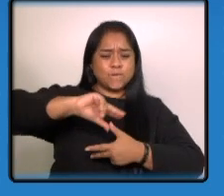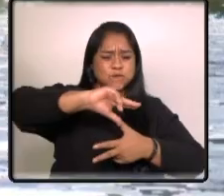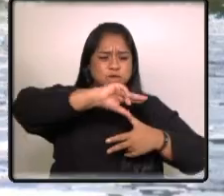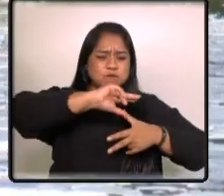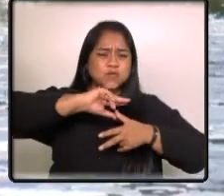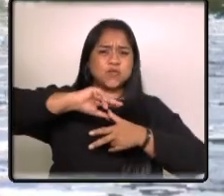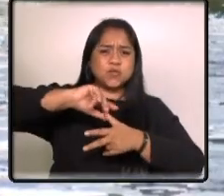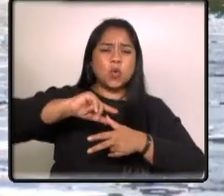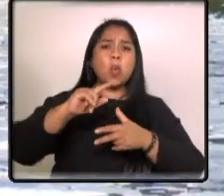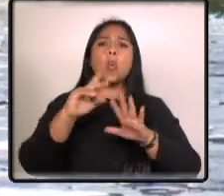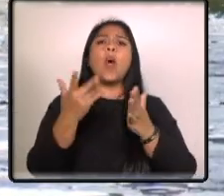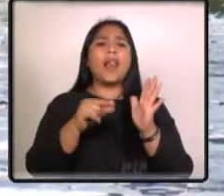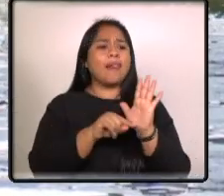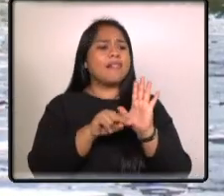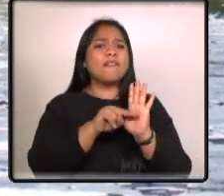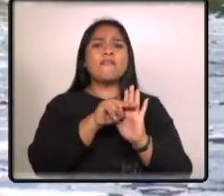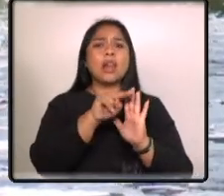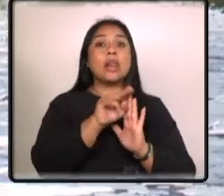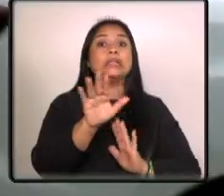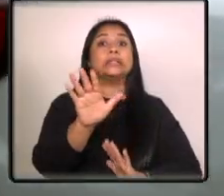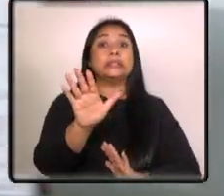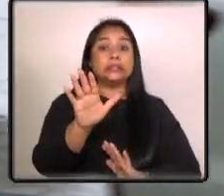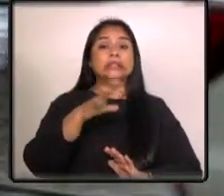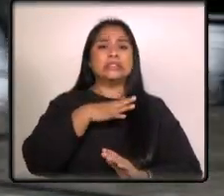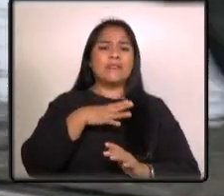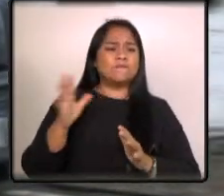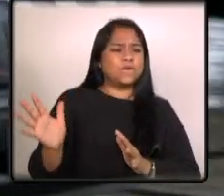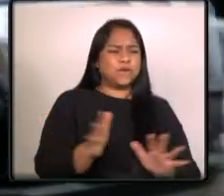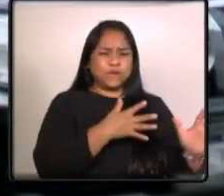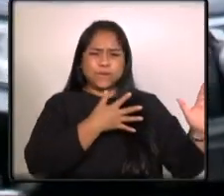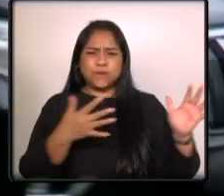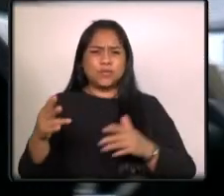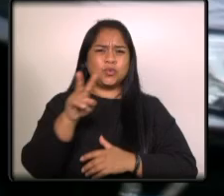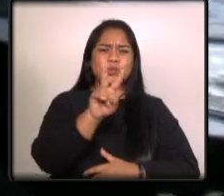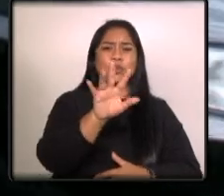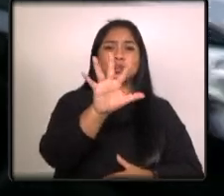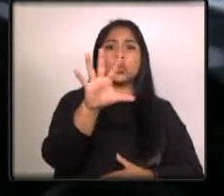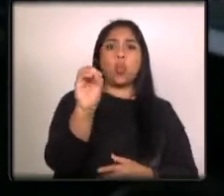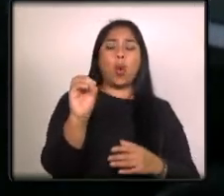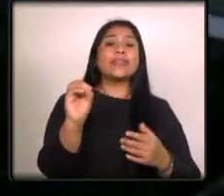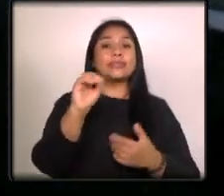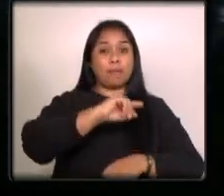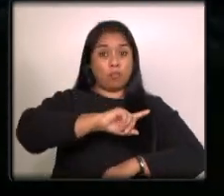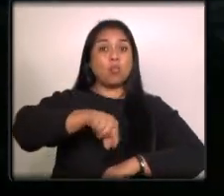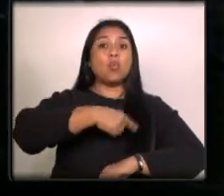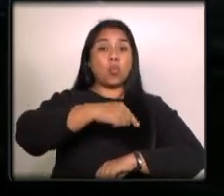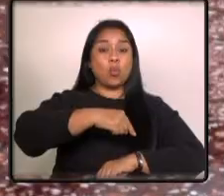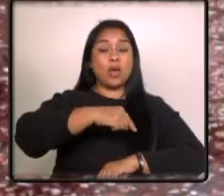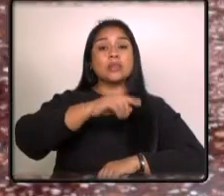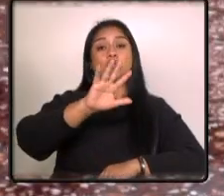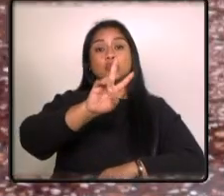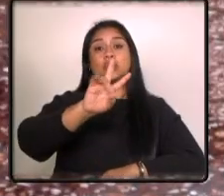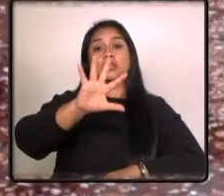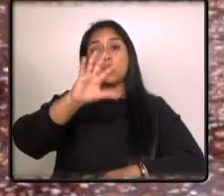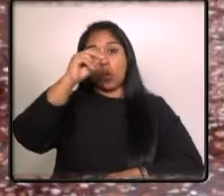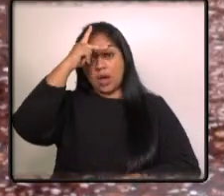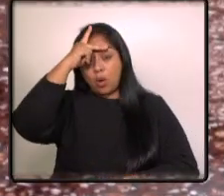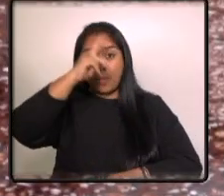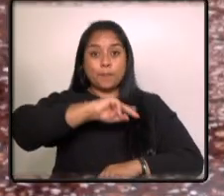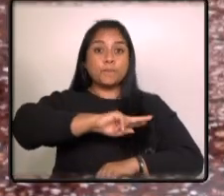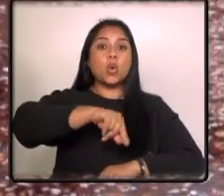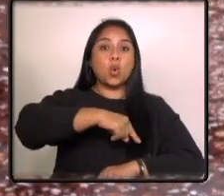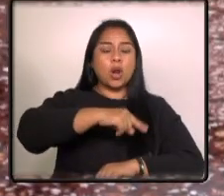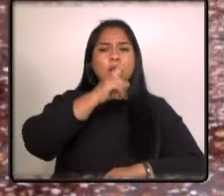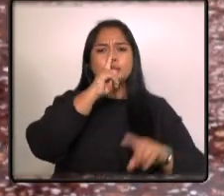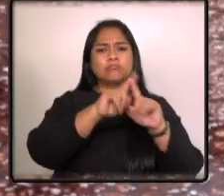y mantiene vientos de 260 kilómetros por hora las medidas que se tomarán se establecen mediante el plan nacional